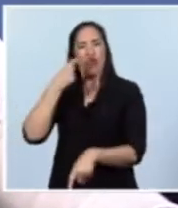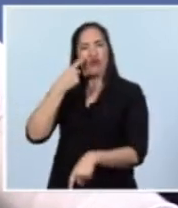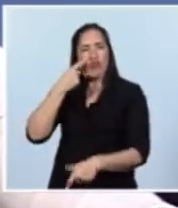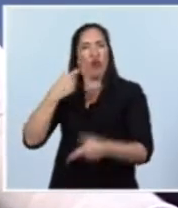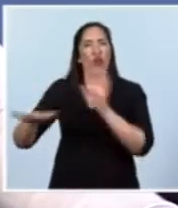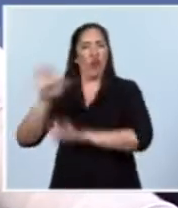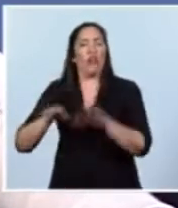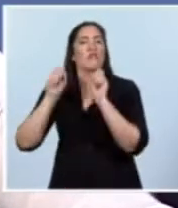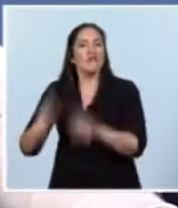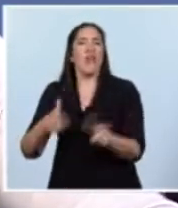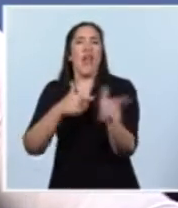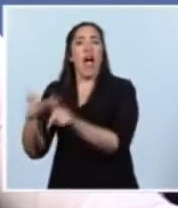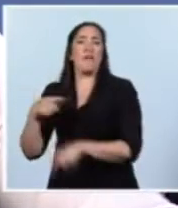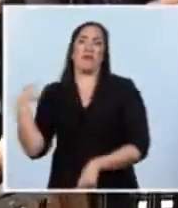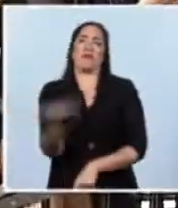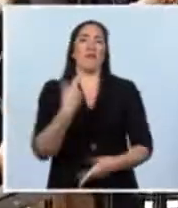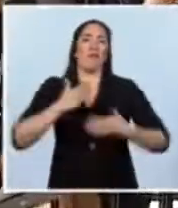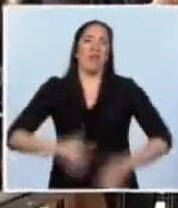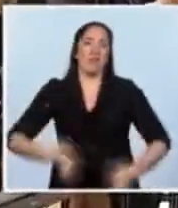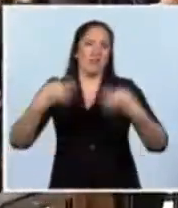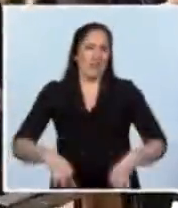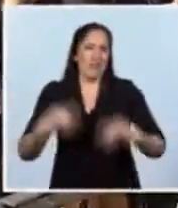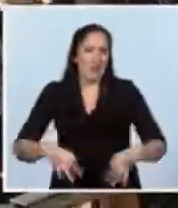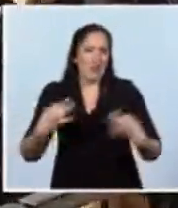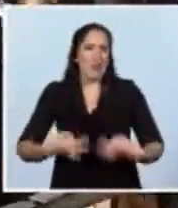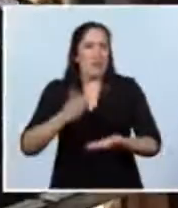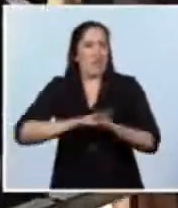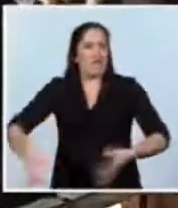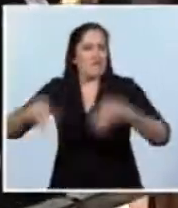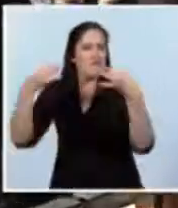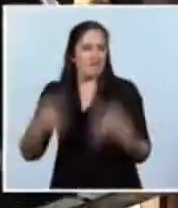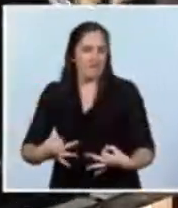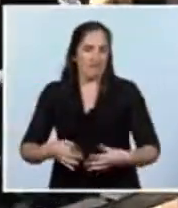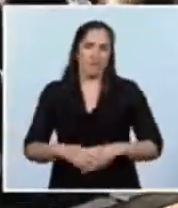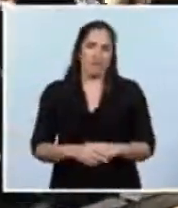para que todos estemos más tranquilos, más seguros y más transparentes.